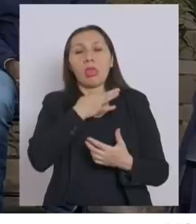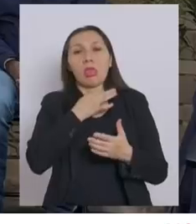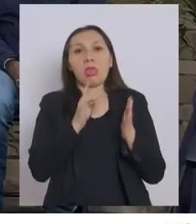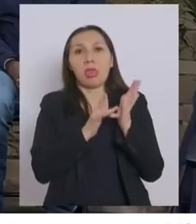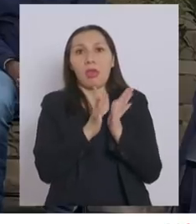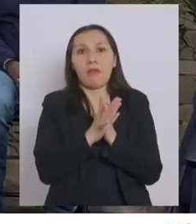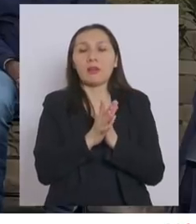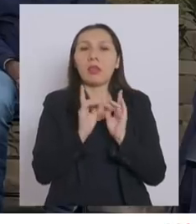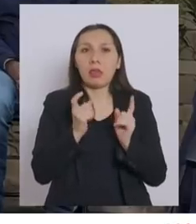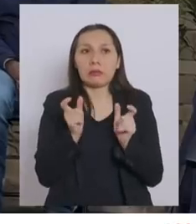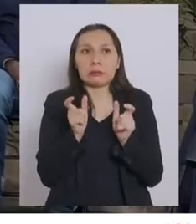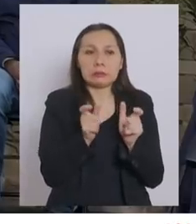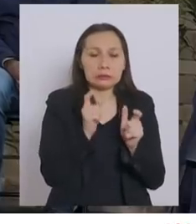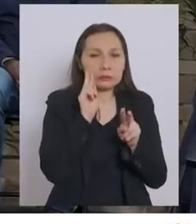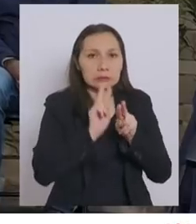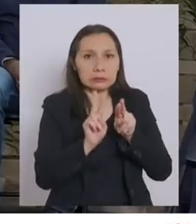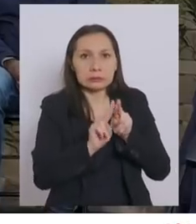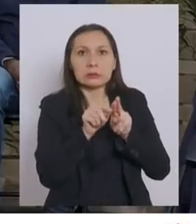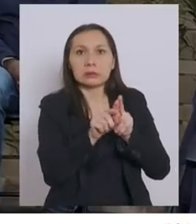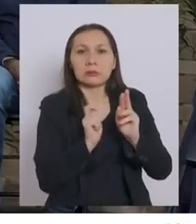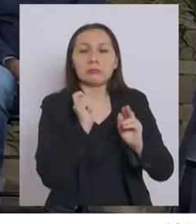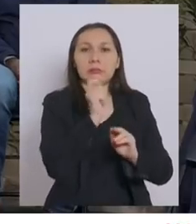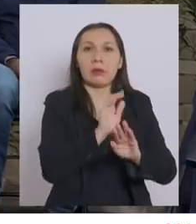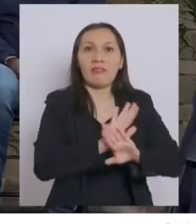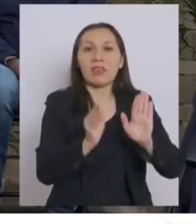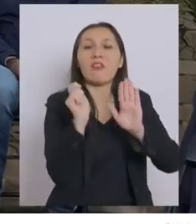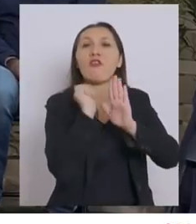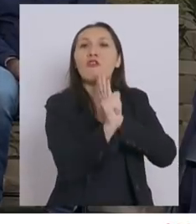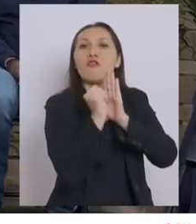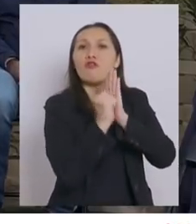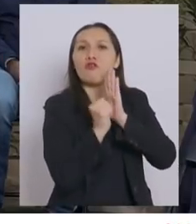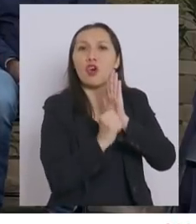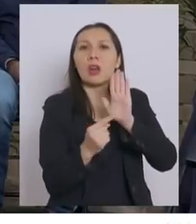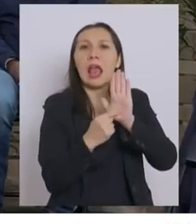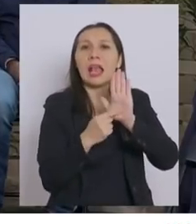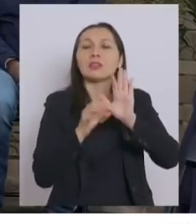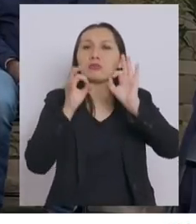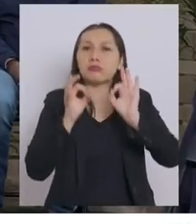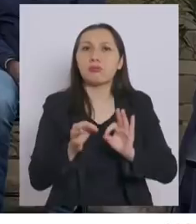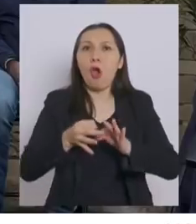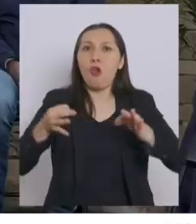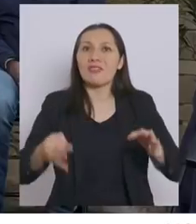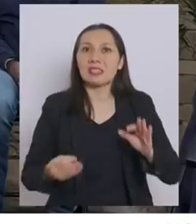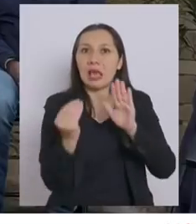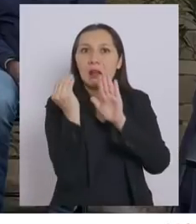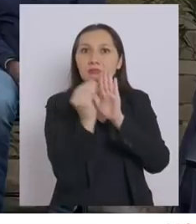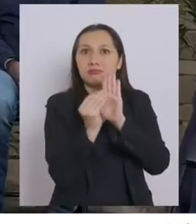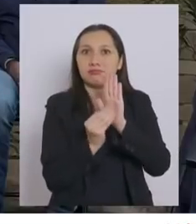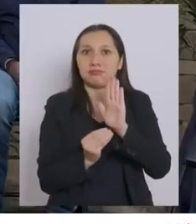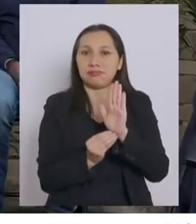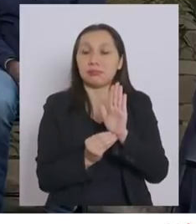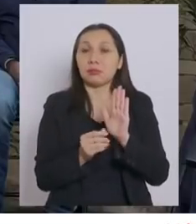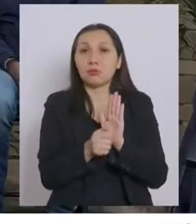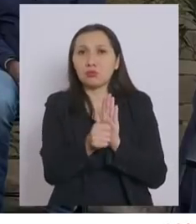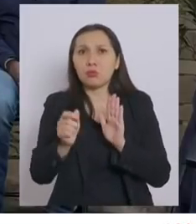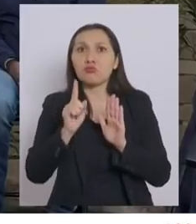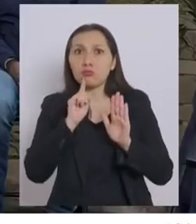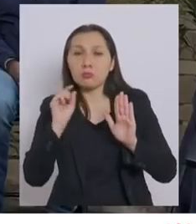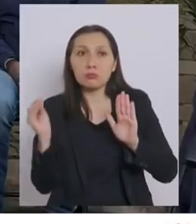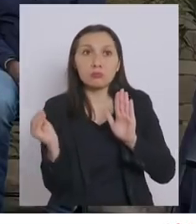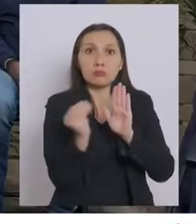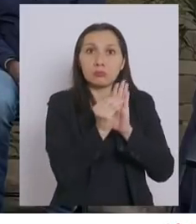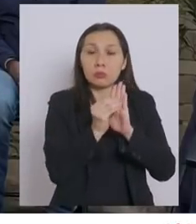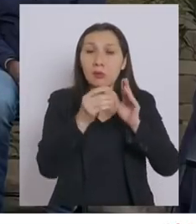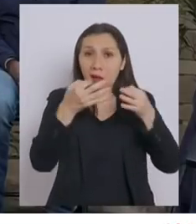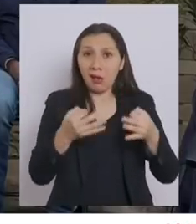regularizar su situación para ser retirado de este registro. Todos quienes aparezcan en este